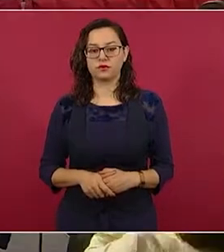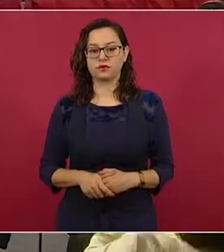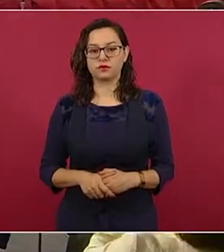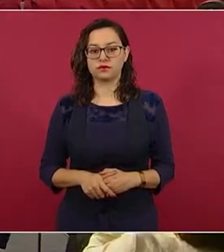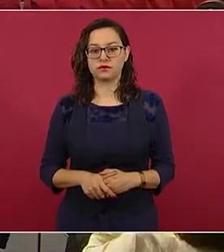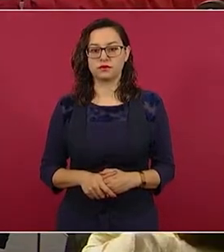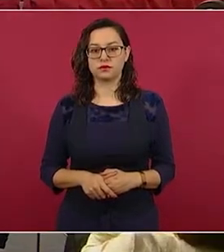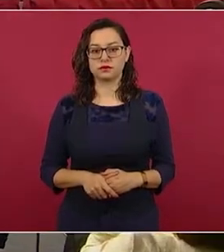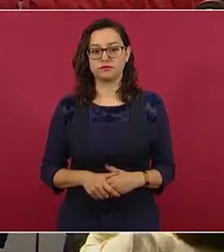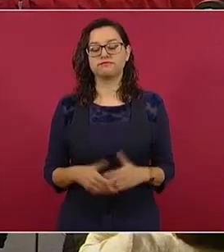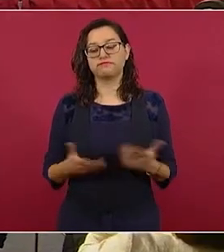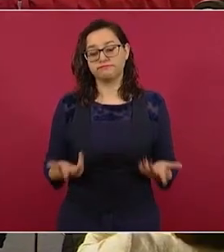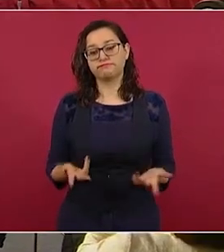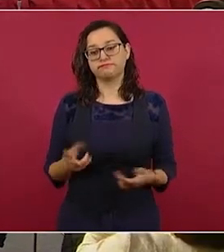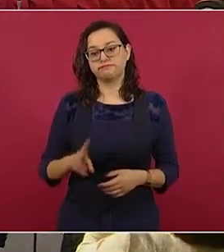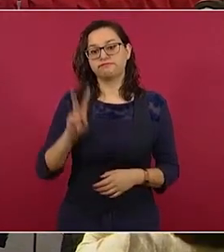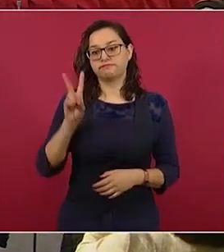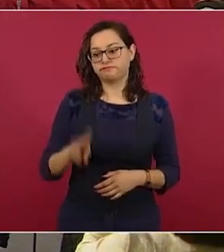fueron más votos,